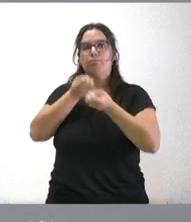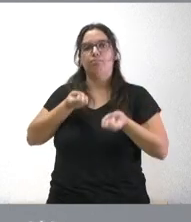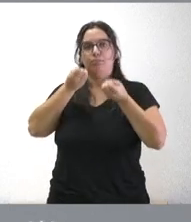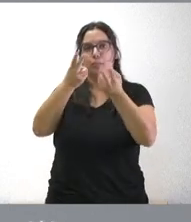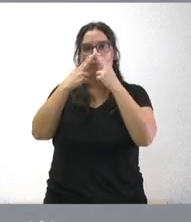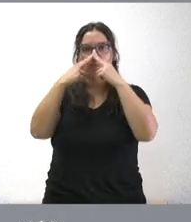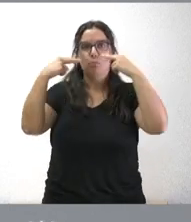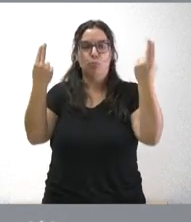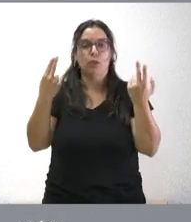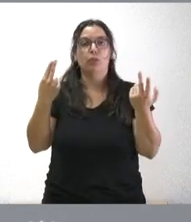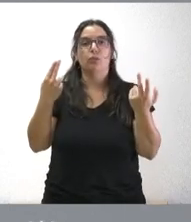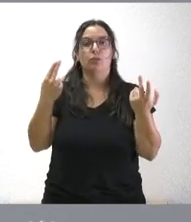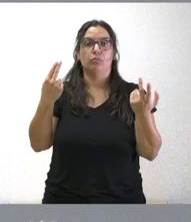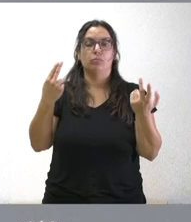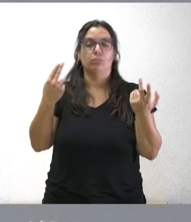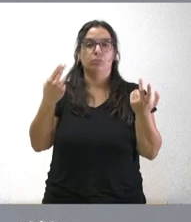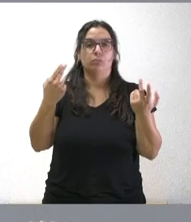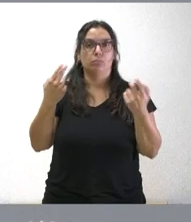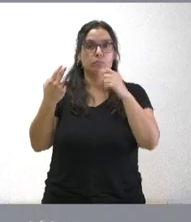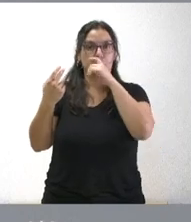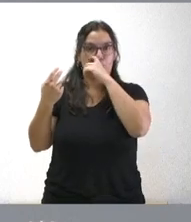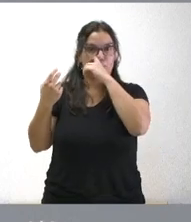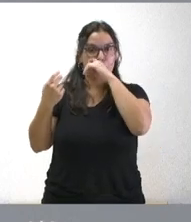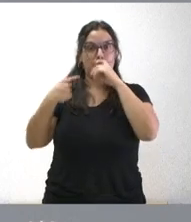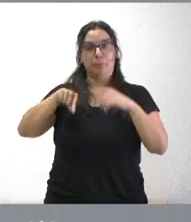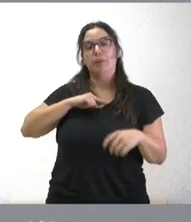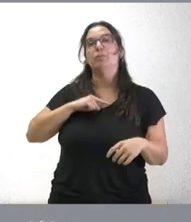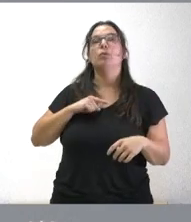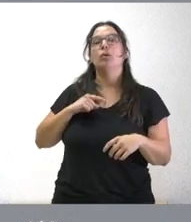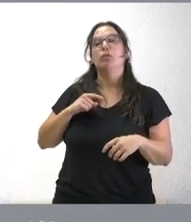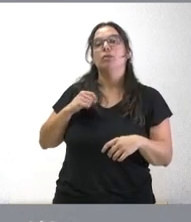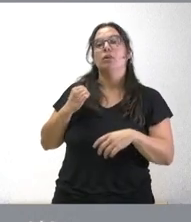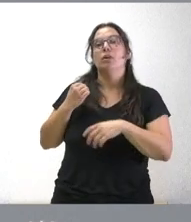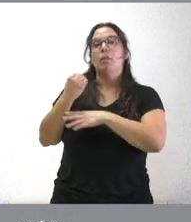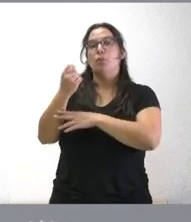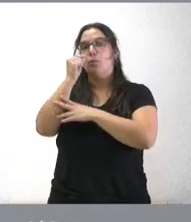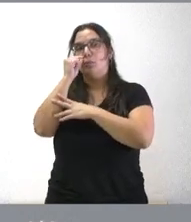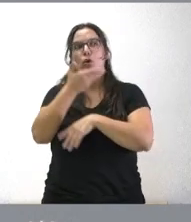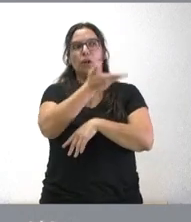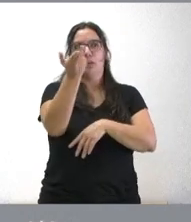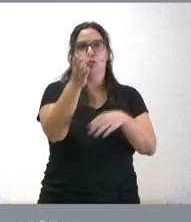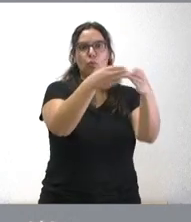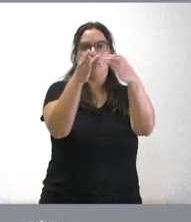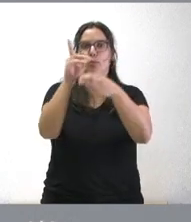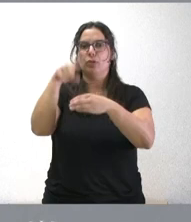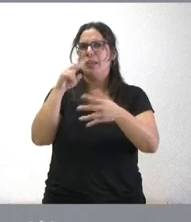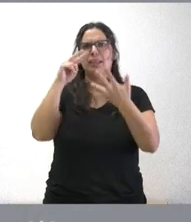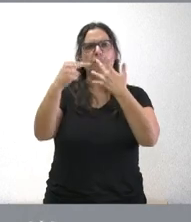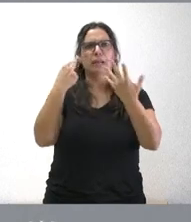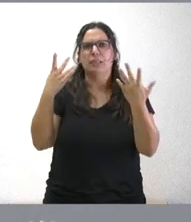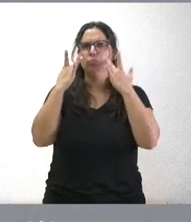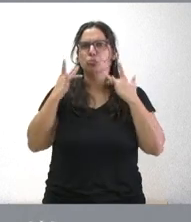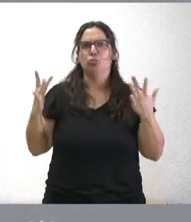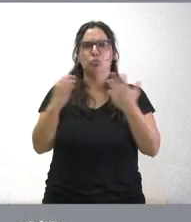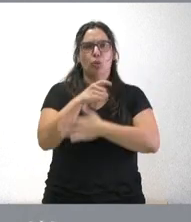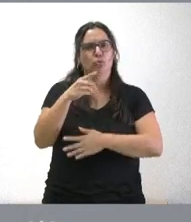por parte de los que apoyábamos al candidato a la investidura sino al resto del grupo que se reunían con él y lo hicimos con transparencia yo